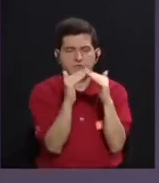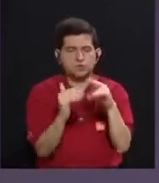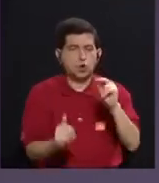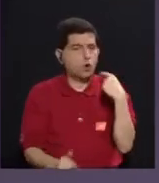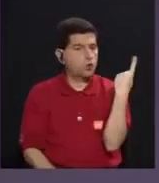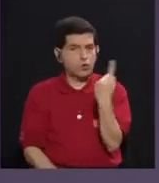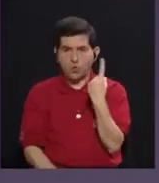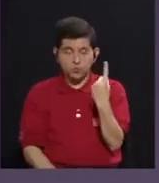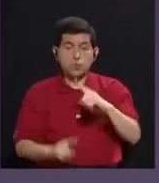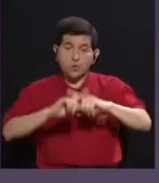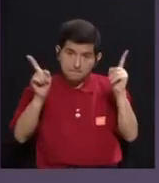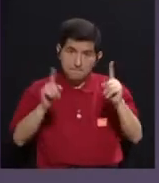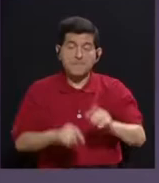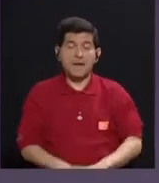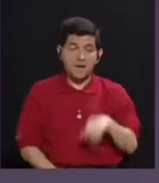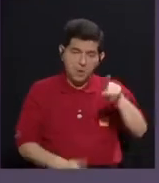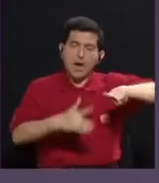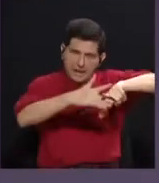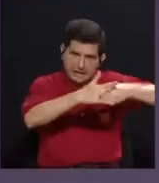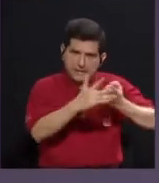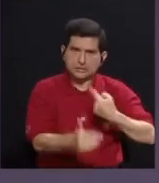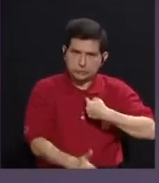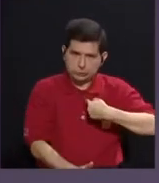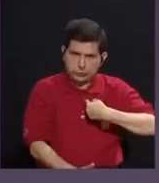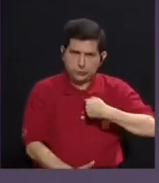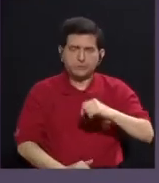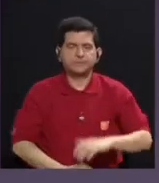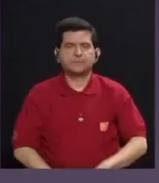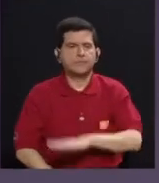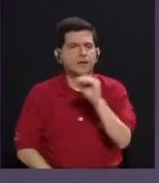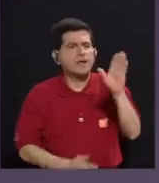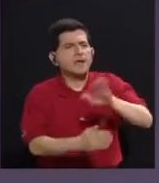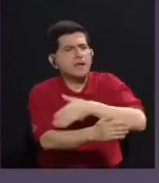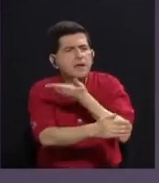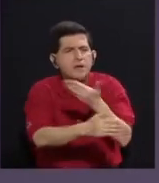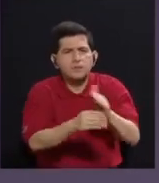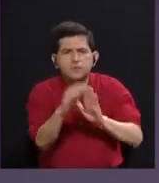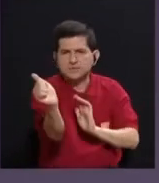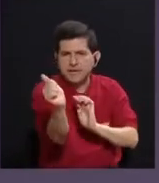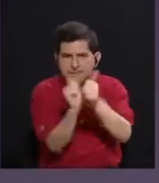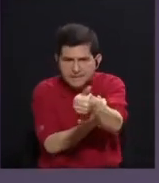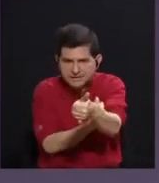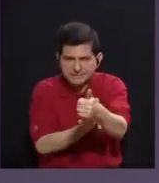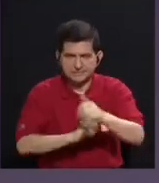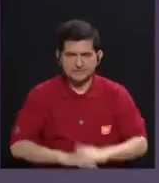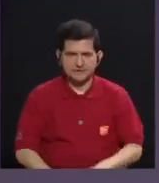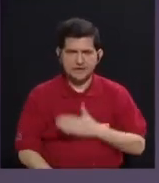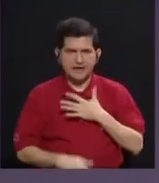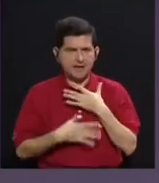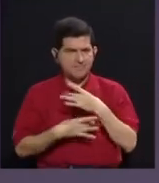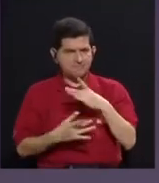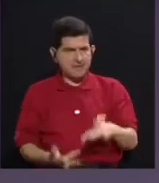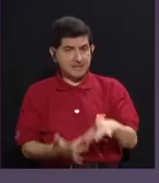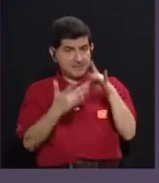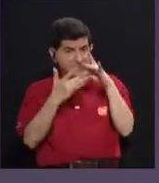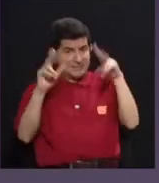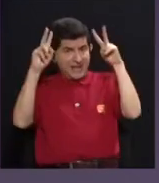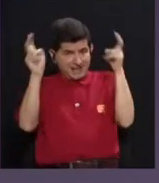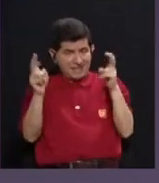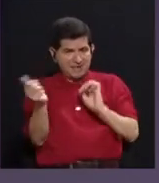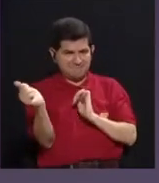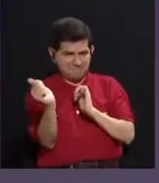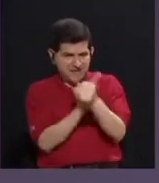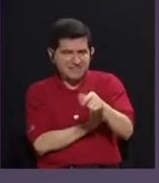exclusivamente, pero de entrada estoy empezando por ahí, y músicas que transgreden. Y me interesa especialmente el tema de la